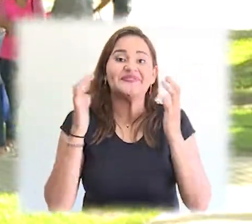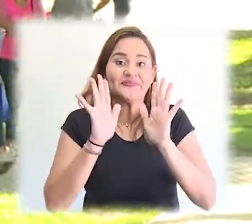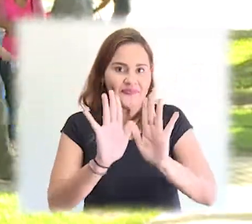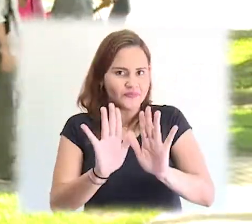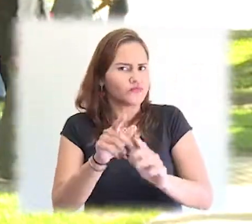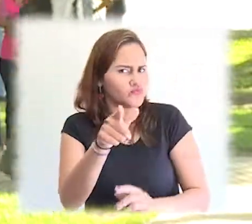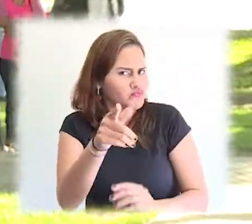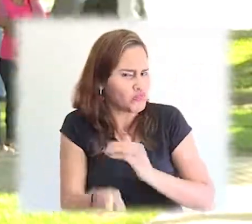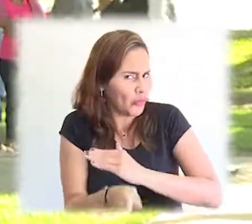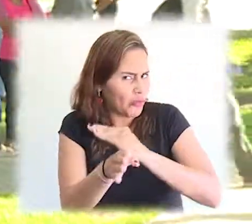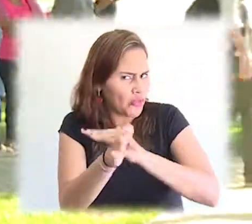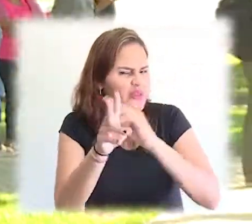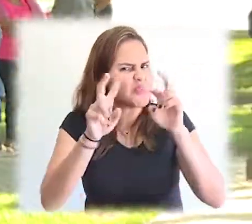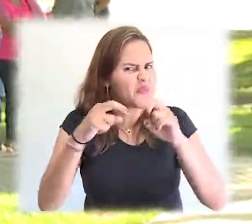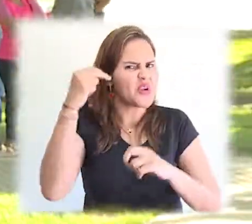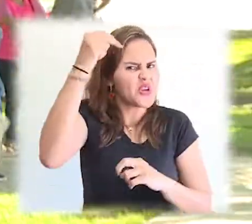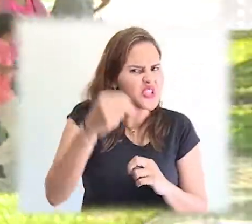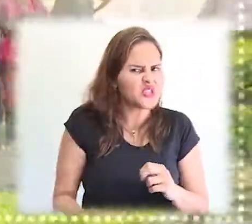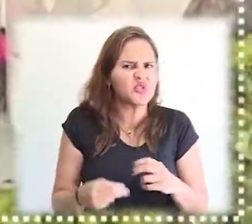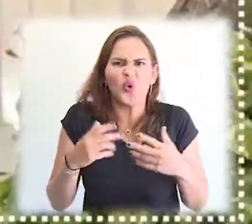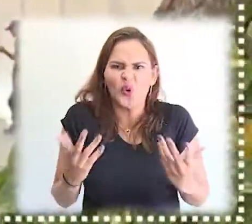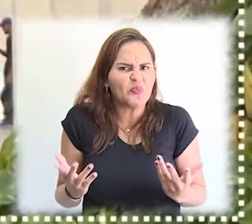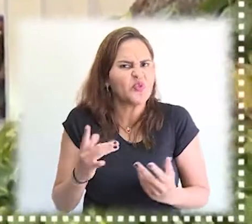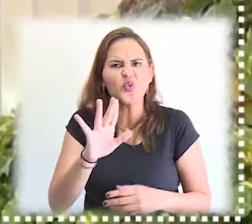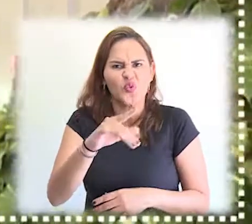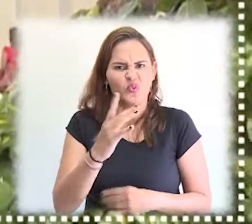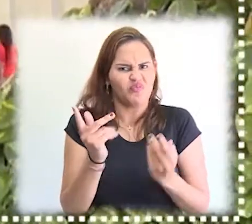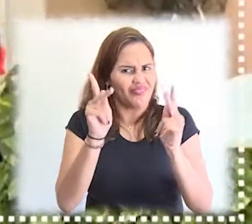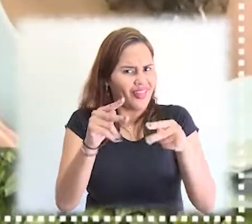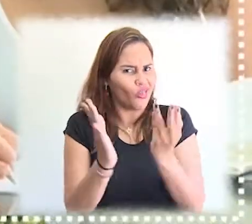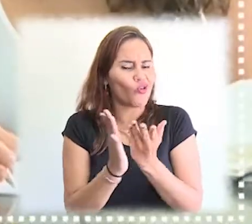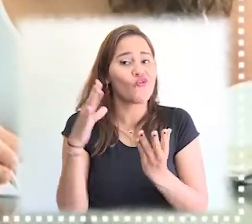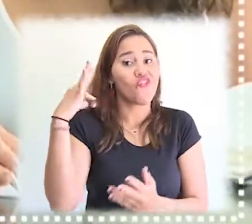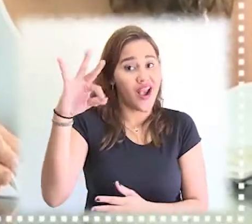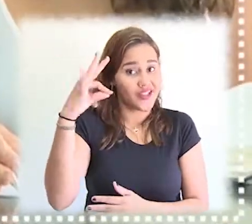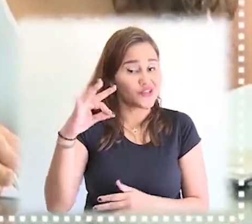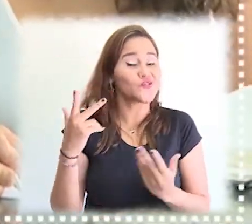académicos en nuestra institución. Ya regresamos. El Campus TV